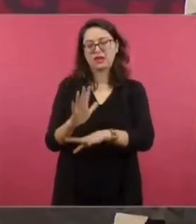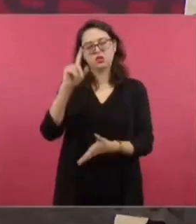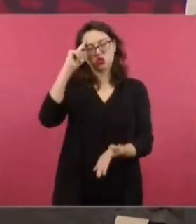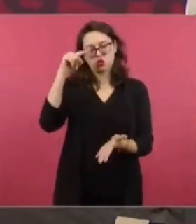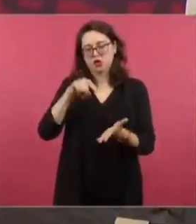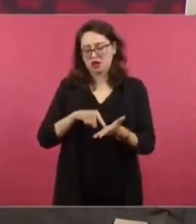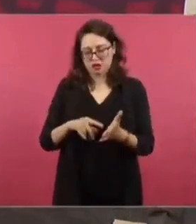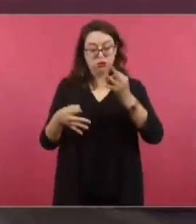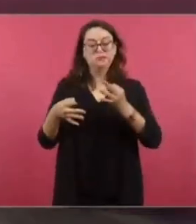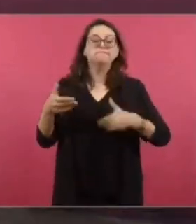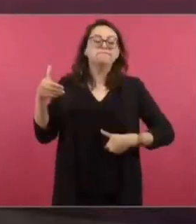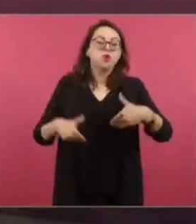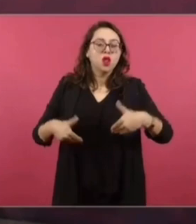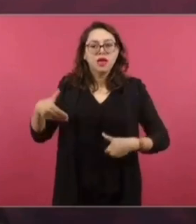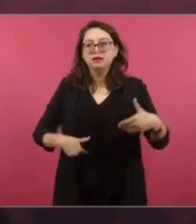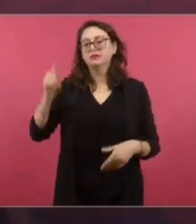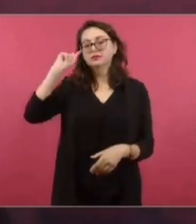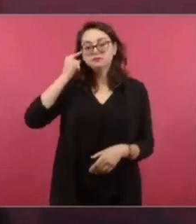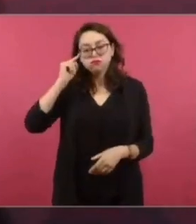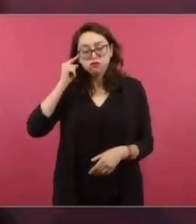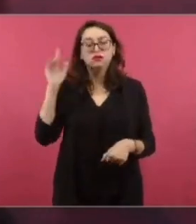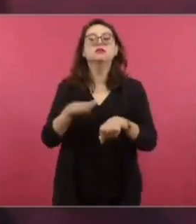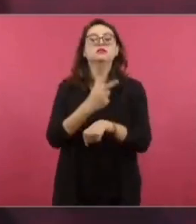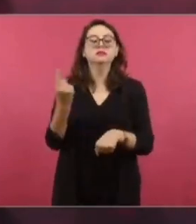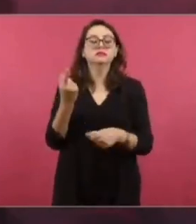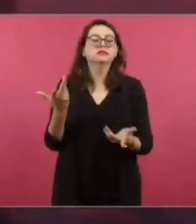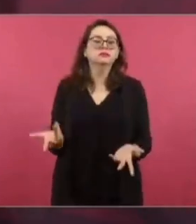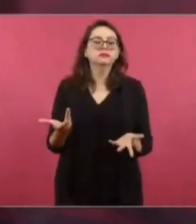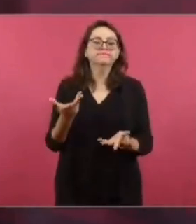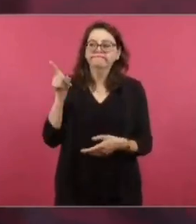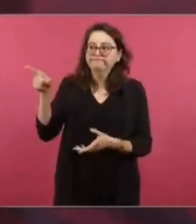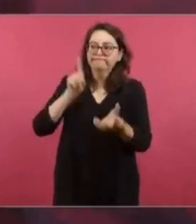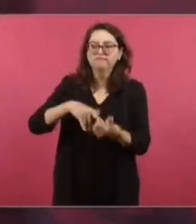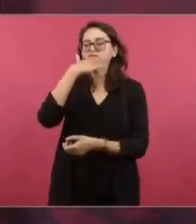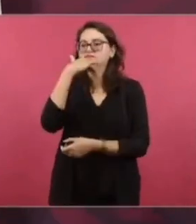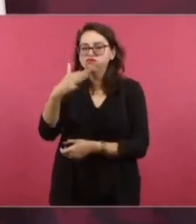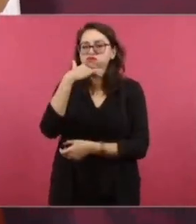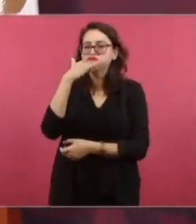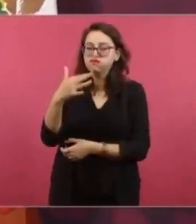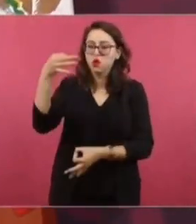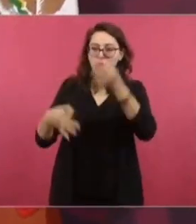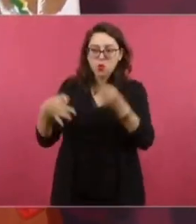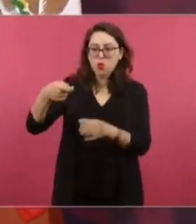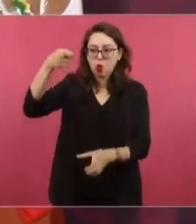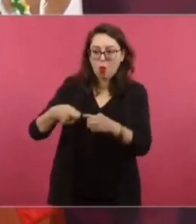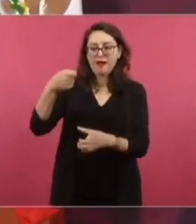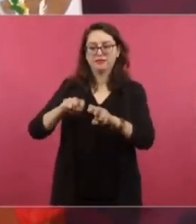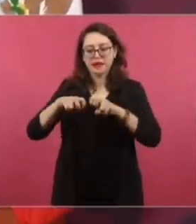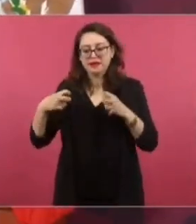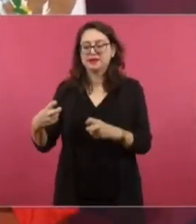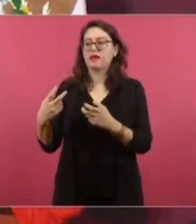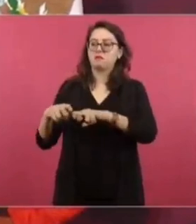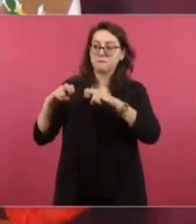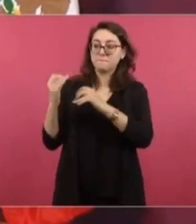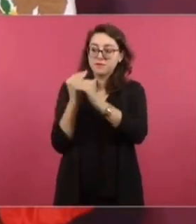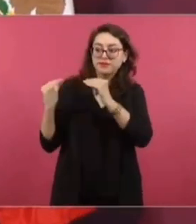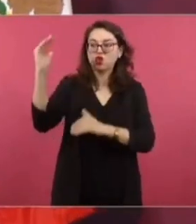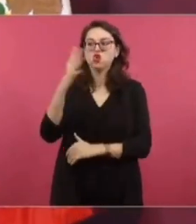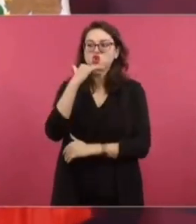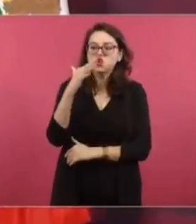molestos porque ahora hay más denuncia sobre la corrupción de jueces, de magistrados, de ministros.